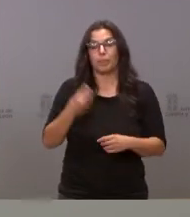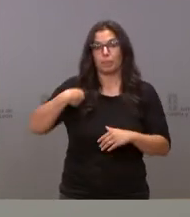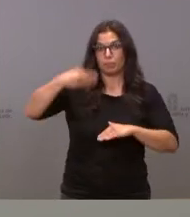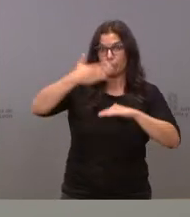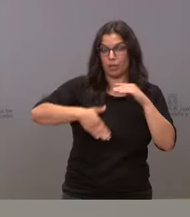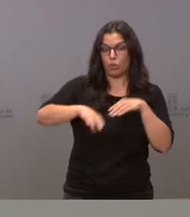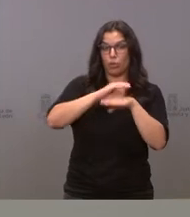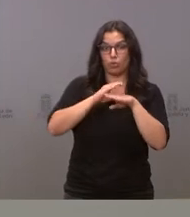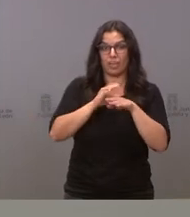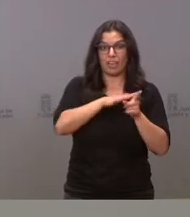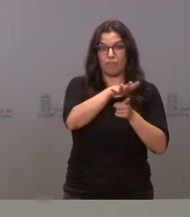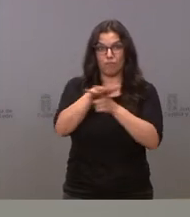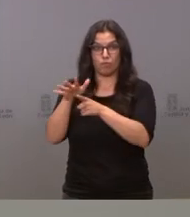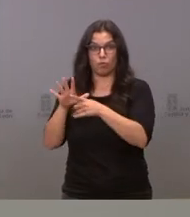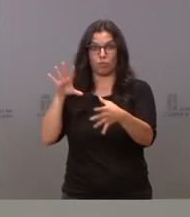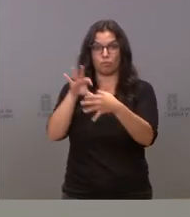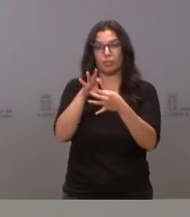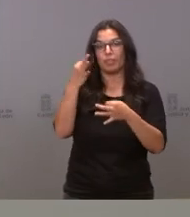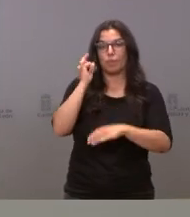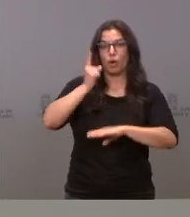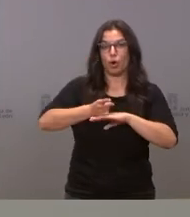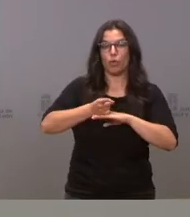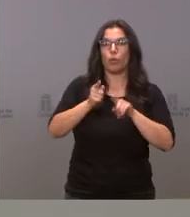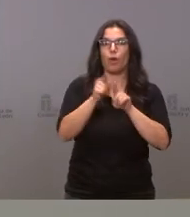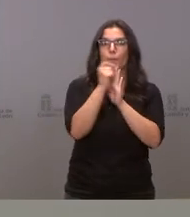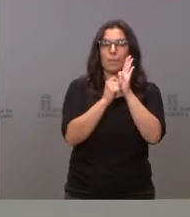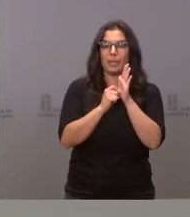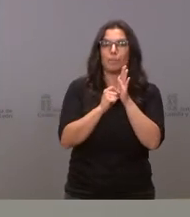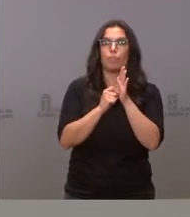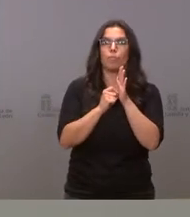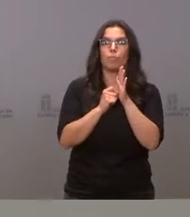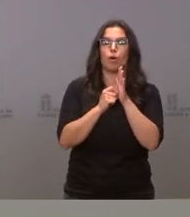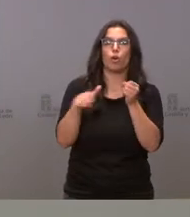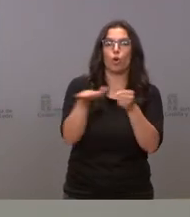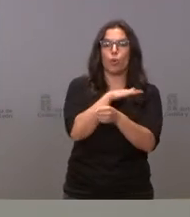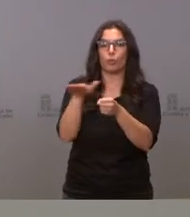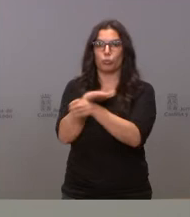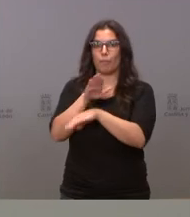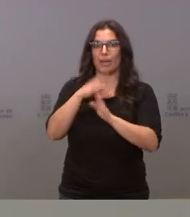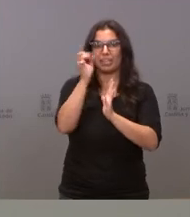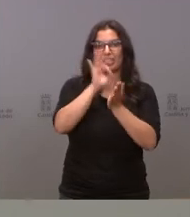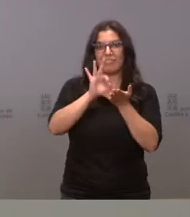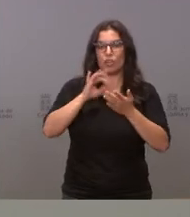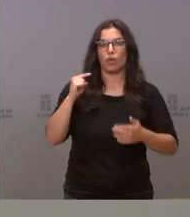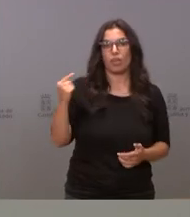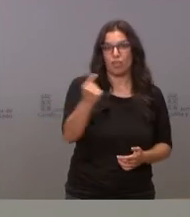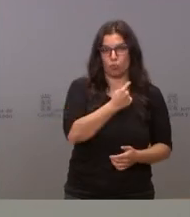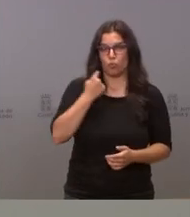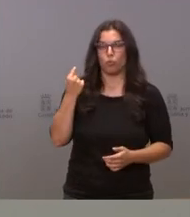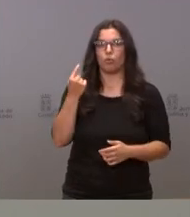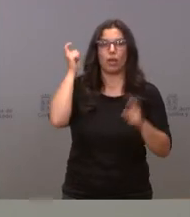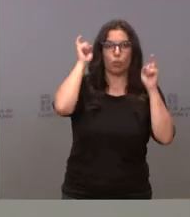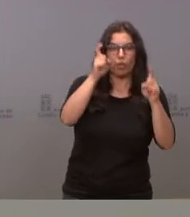efectuadas deberán aprobar mediante orden estándares mínimos de cobertura para cada uno de los servicios autonómicos de educación,